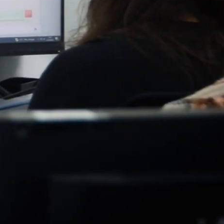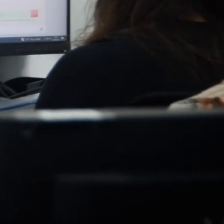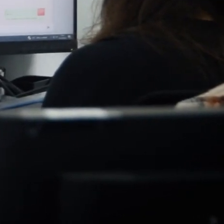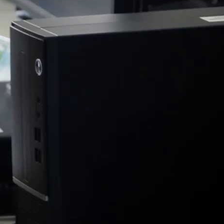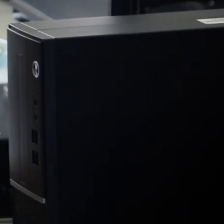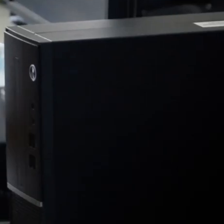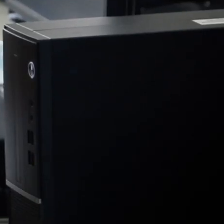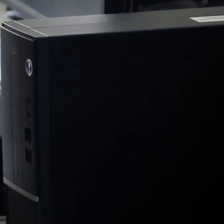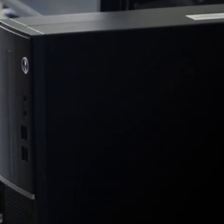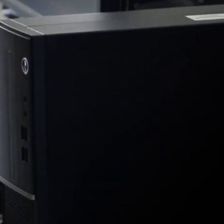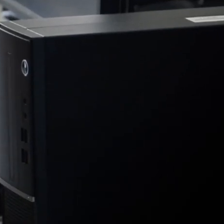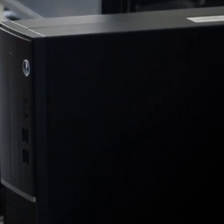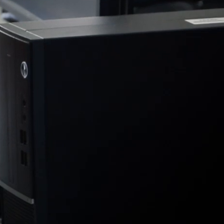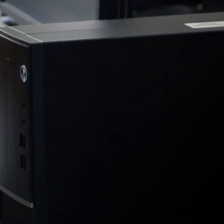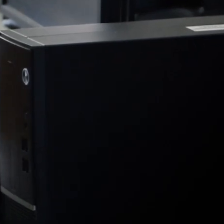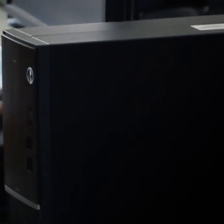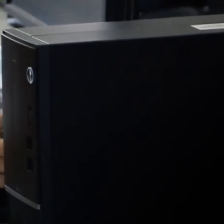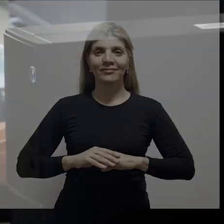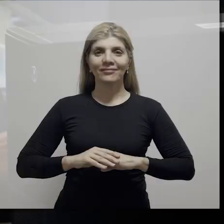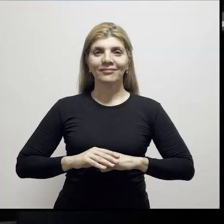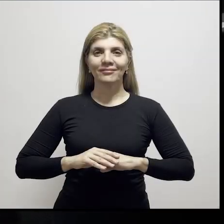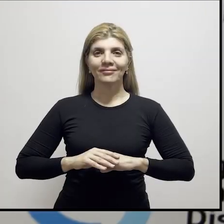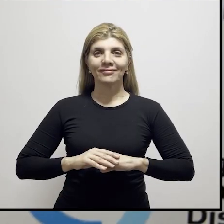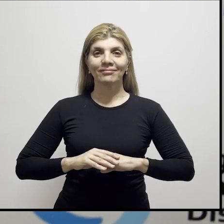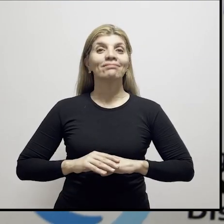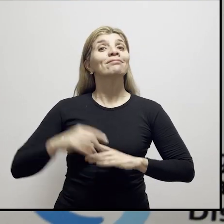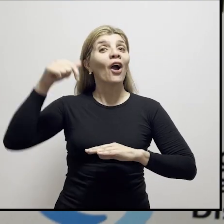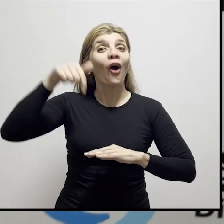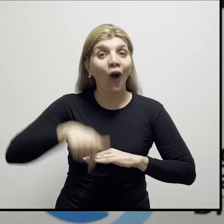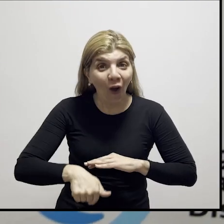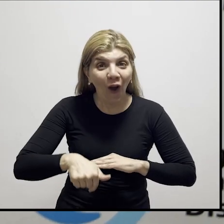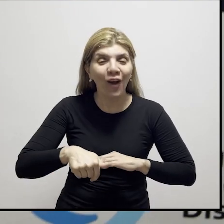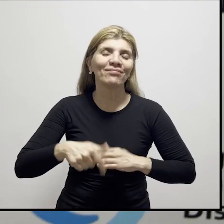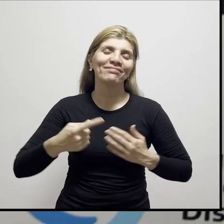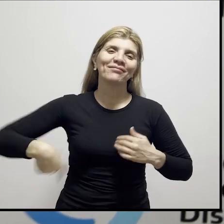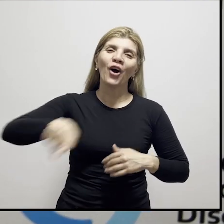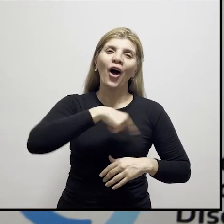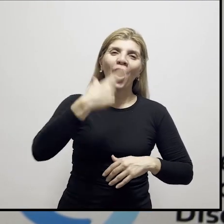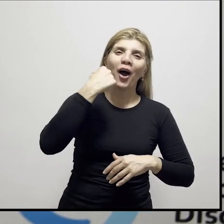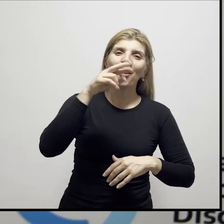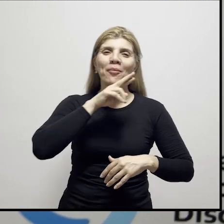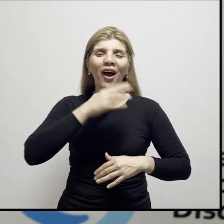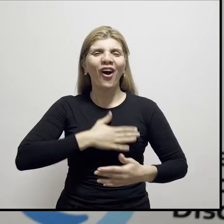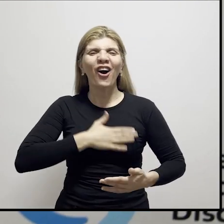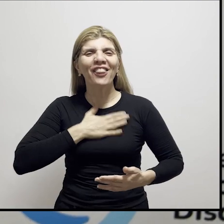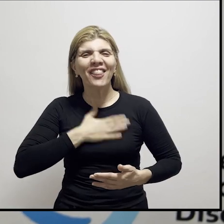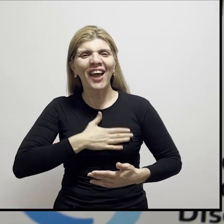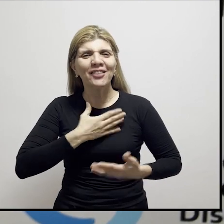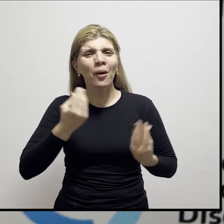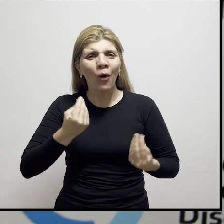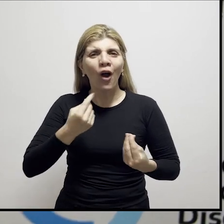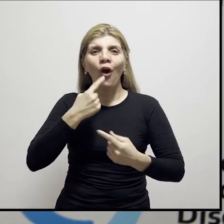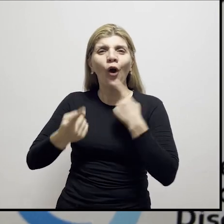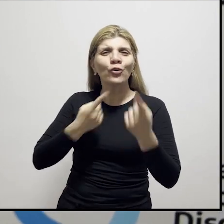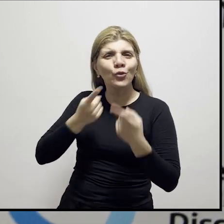Habla Janina Boria, Directora de Accesibilidad de la Andis. En el día de hoy estamos muy contentas, muy contentos, porque recibimos